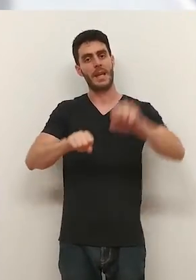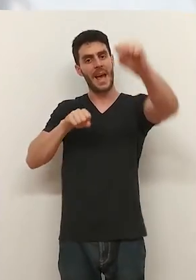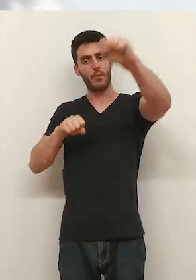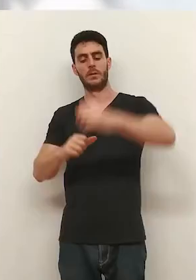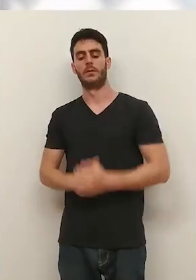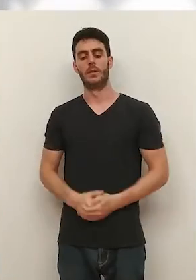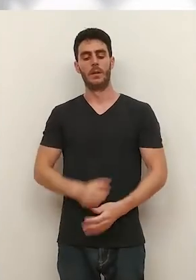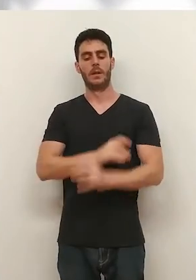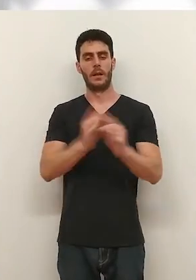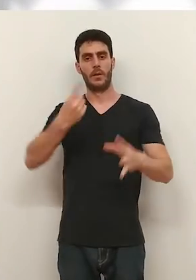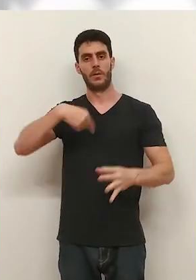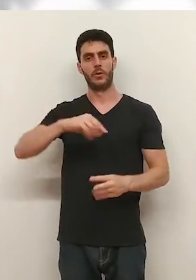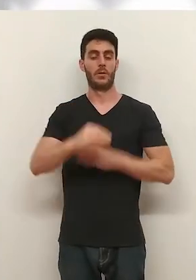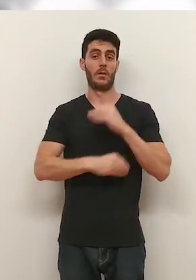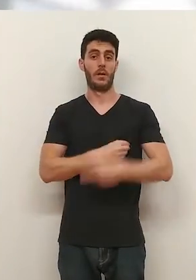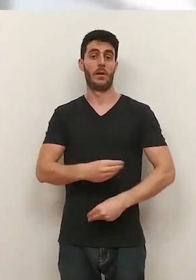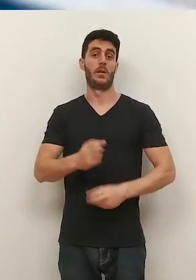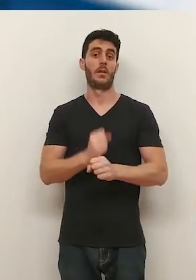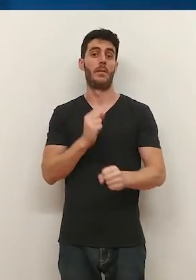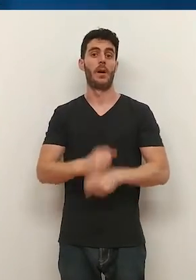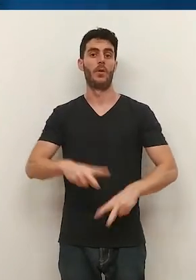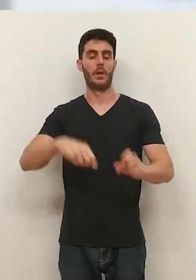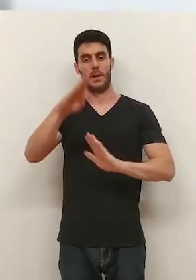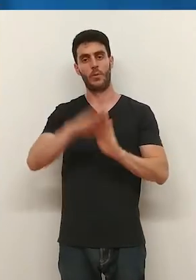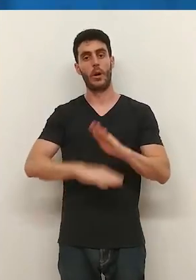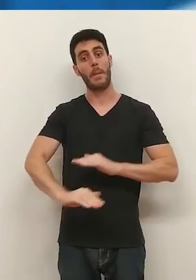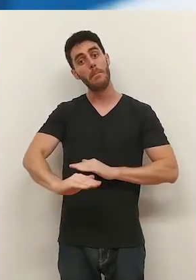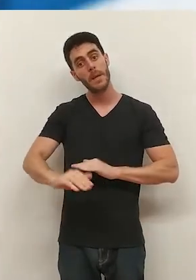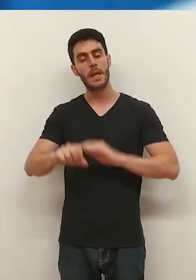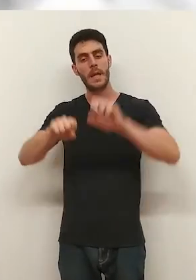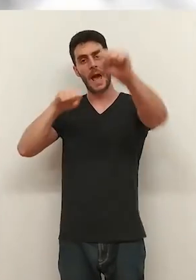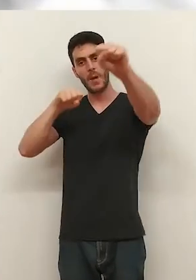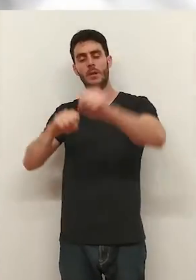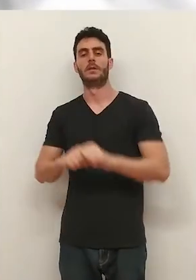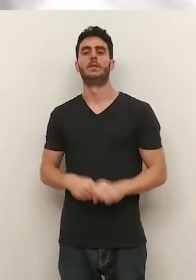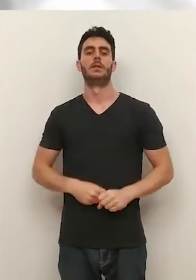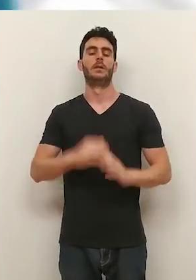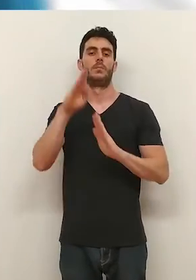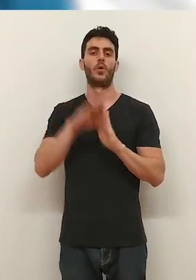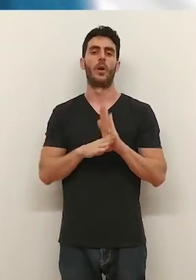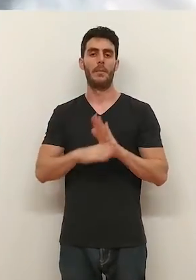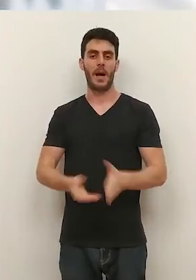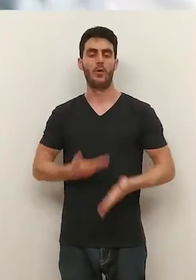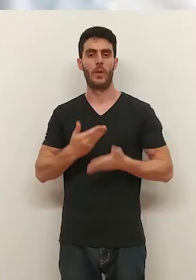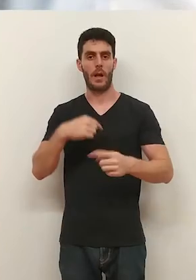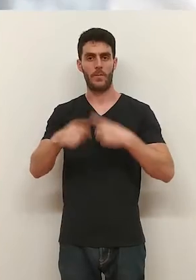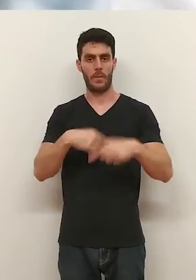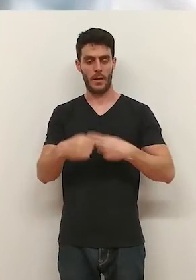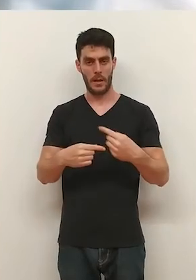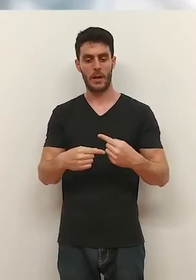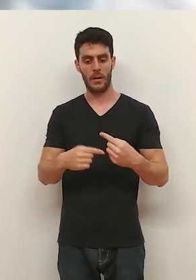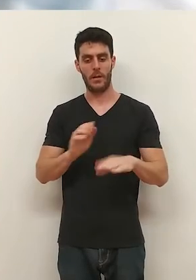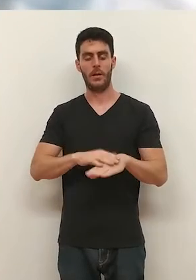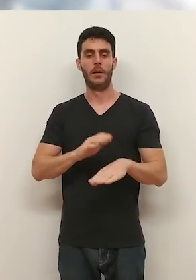Campus Mini Héroes. Por supuesto, vamos a hacer también todo lo que tiene que ver con nuestro programa Mini Héroes, ese programa que ayuda a